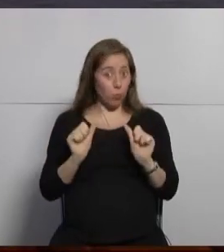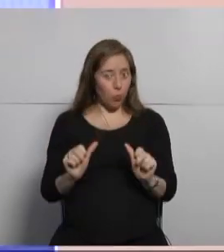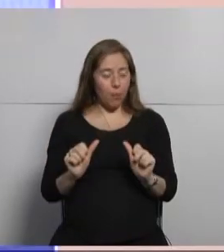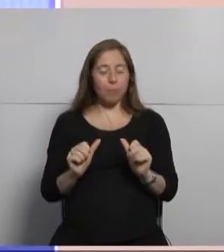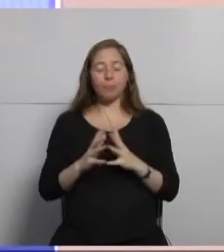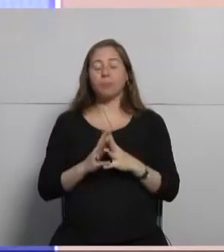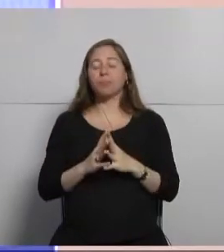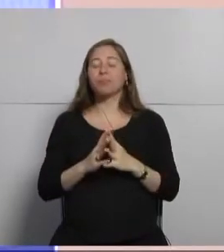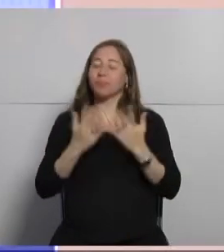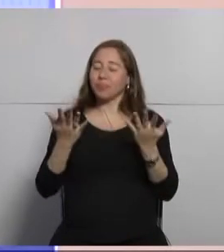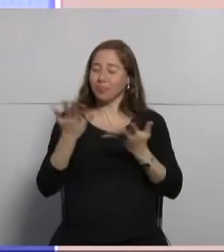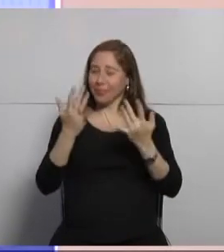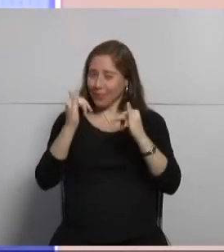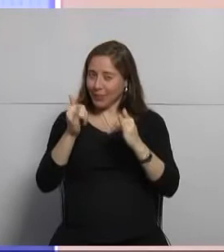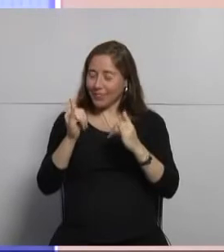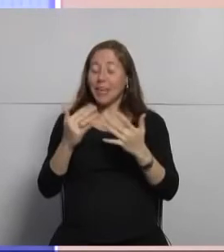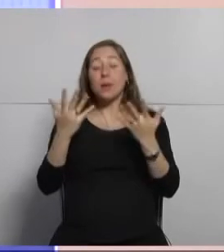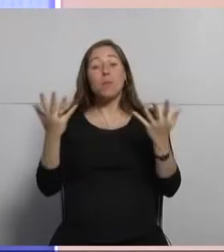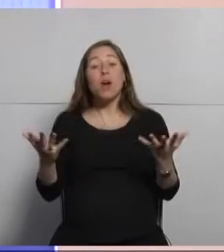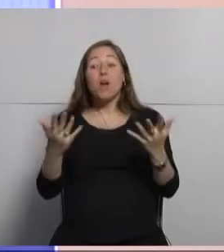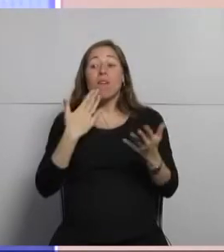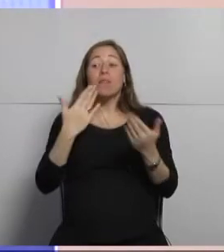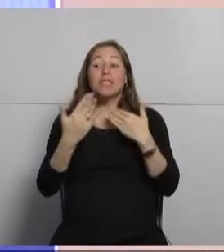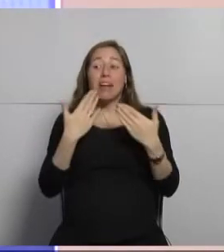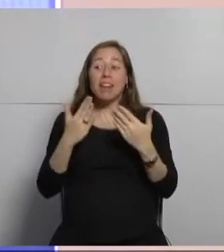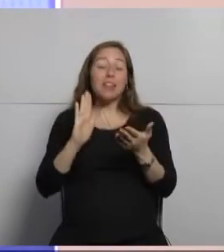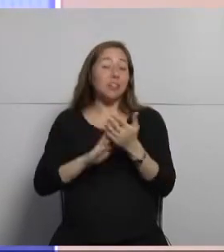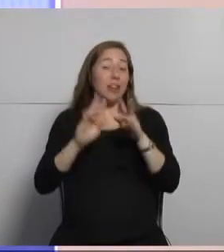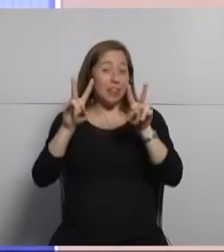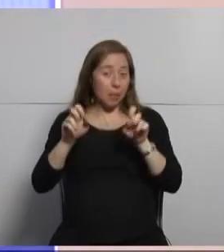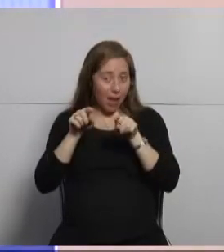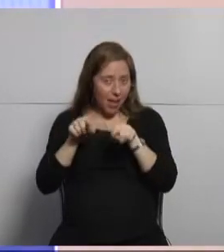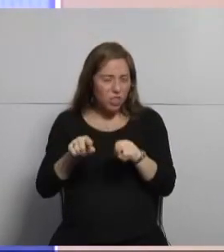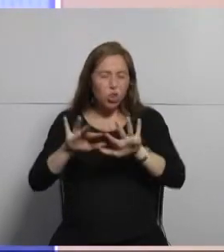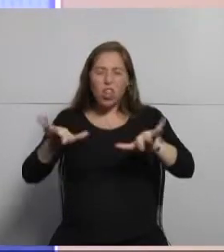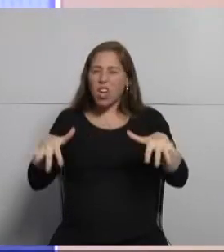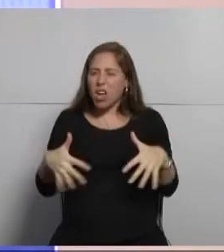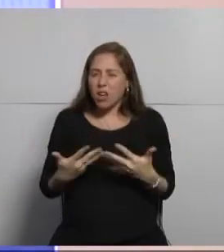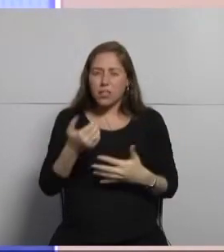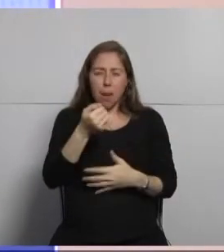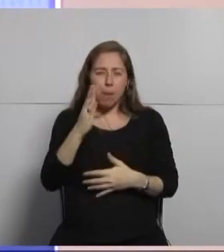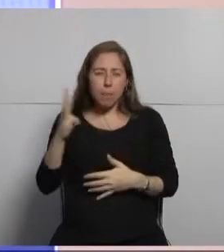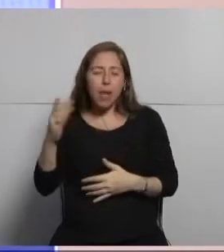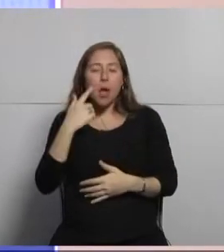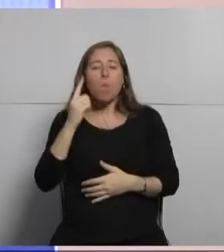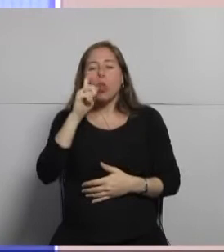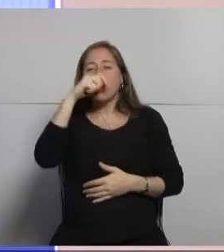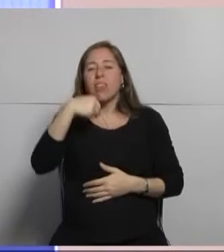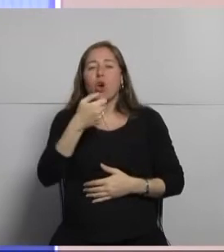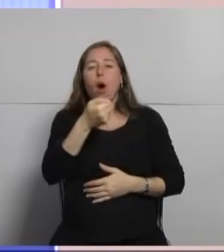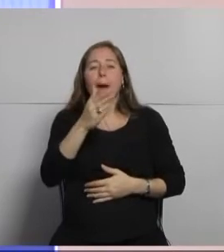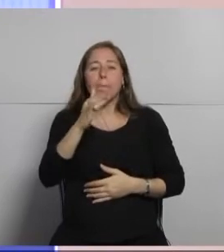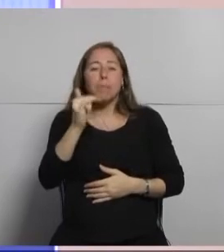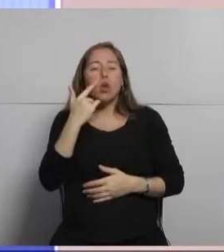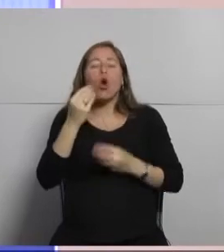que adelante bien ahora sí bueno entonces vamos a estar hablando un poco sobre eso sobre qué es Montevideo API y cómo podemos utilizarla